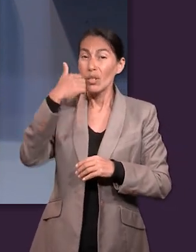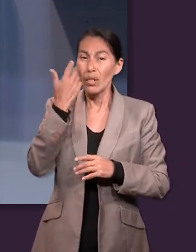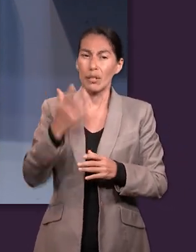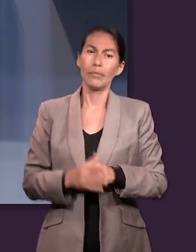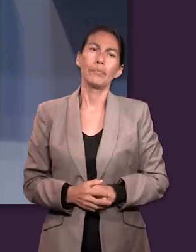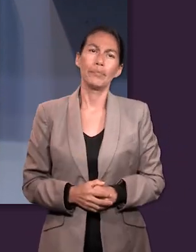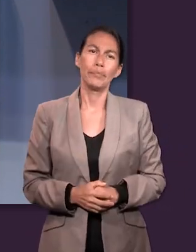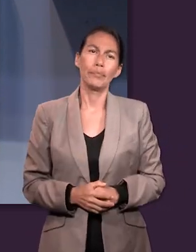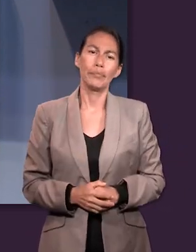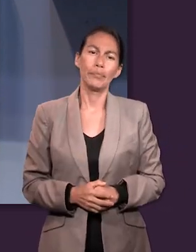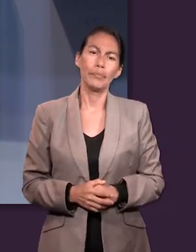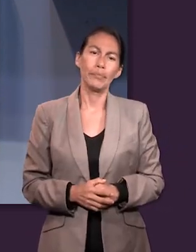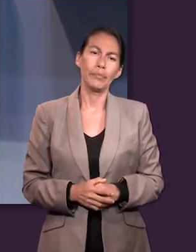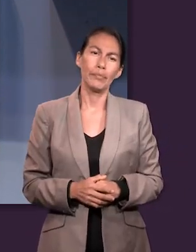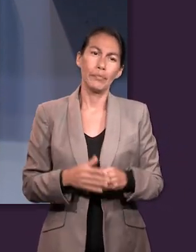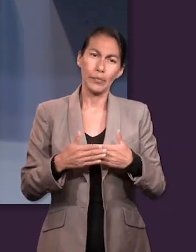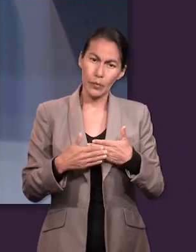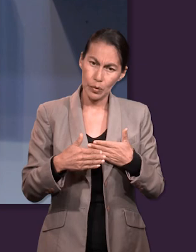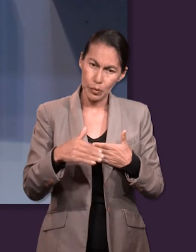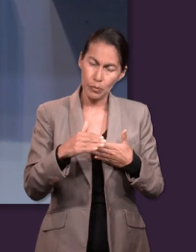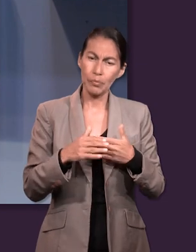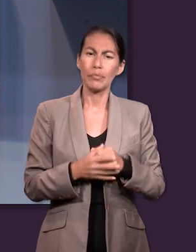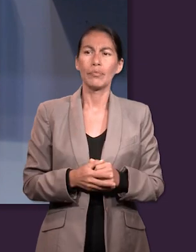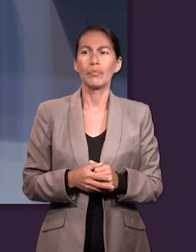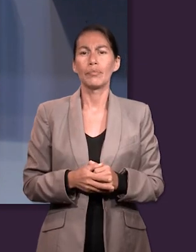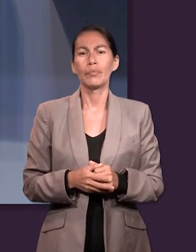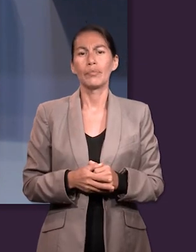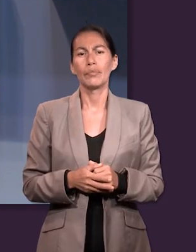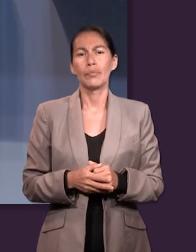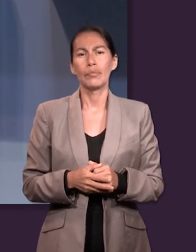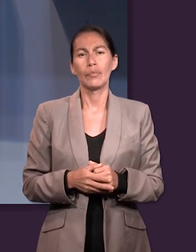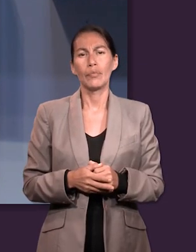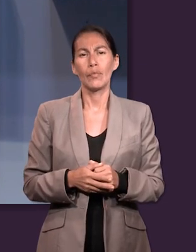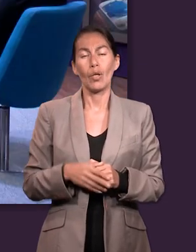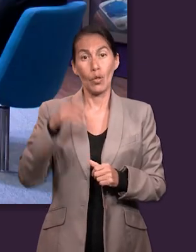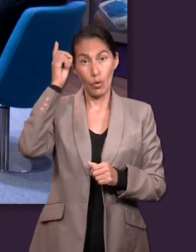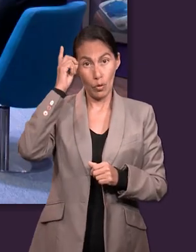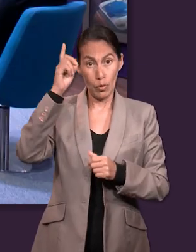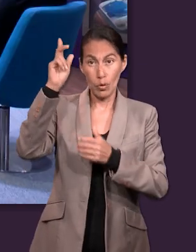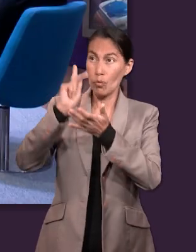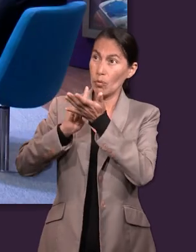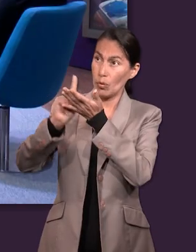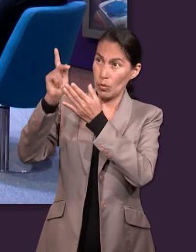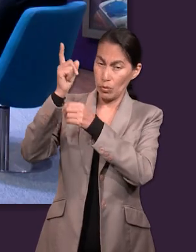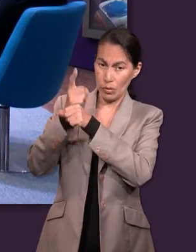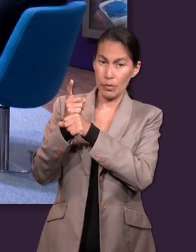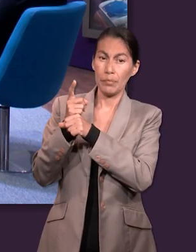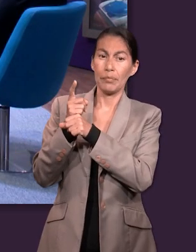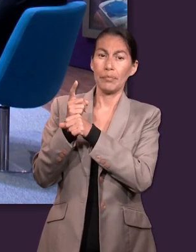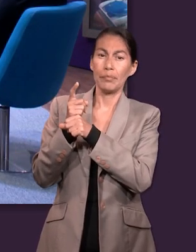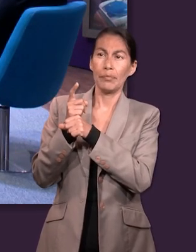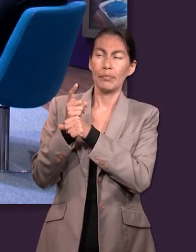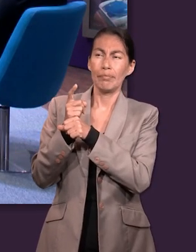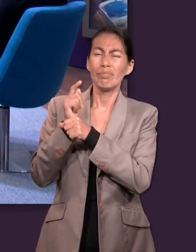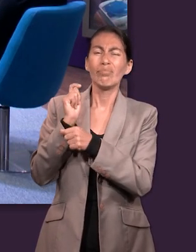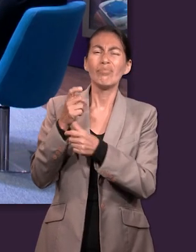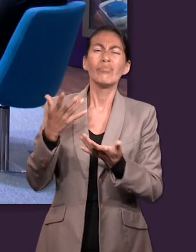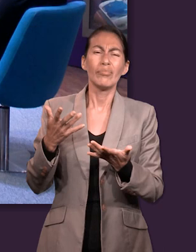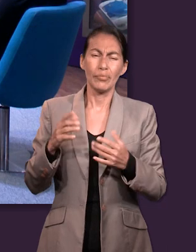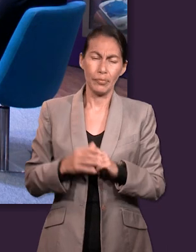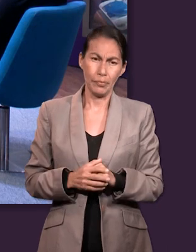sepamos. Avanzando un poquito, me gustaría tocar el punto de la voluntad de Dios. Muchas veces podemos